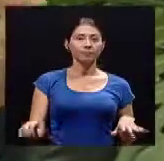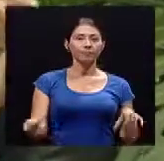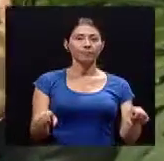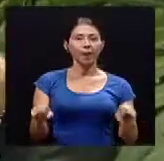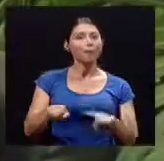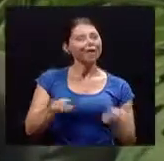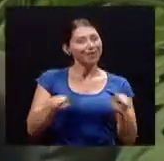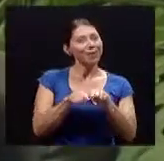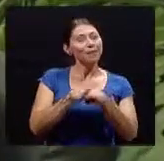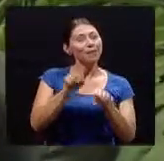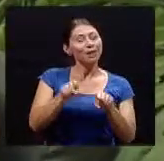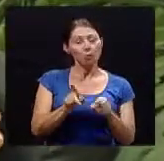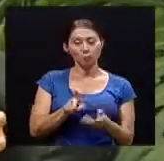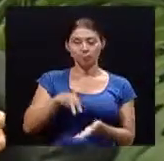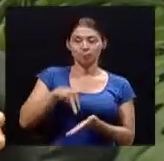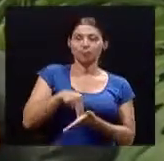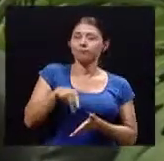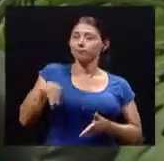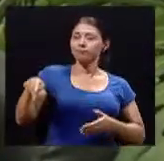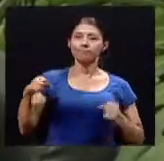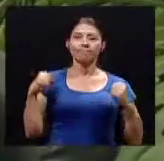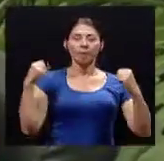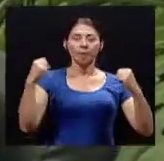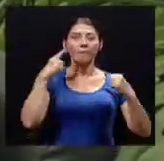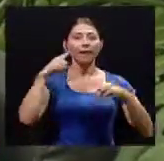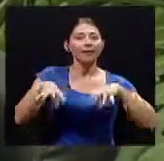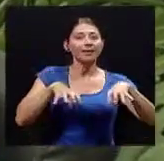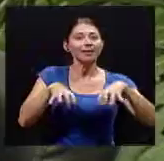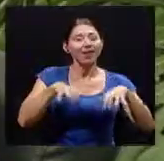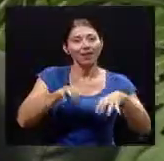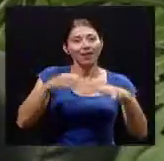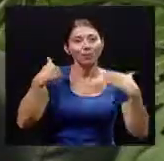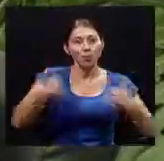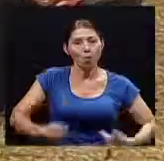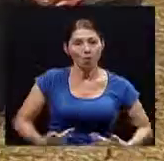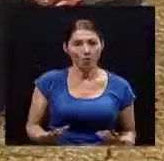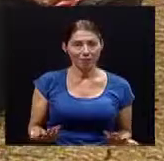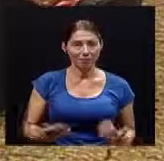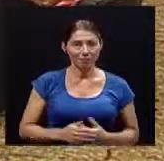para activar las otras estructuras que no estoy usando pues